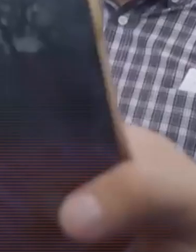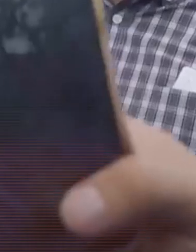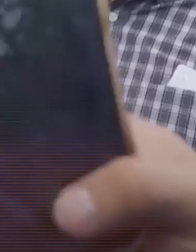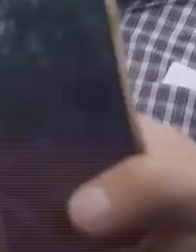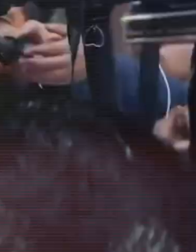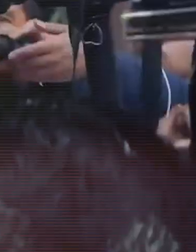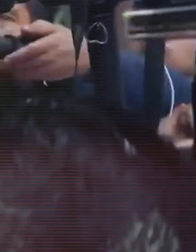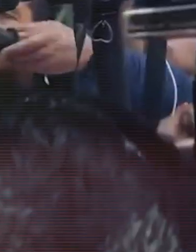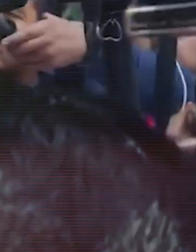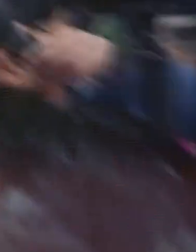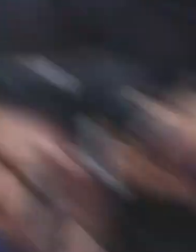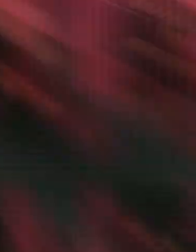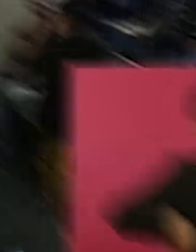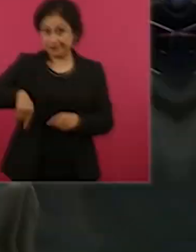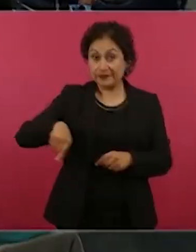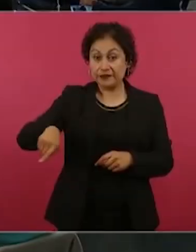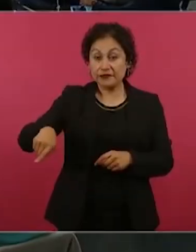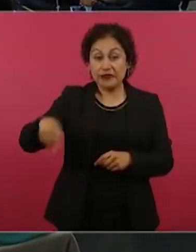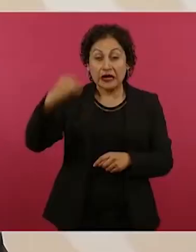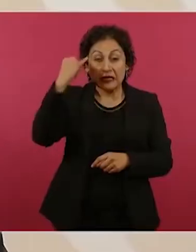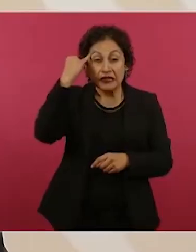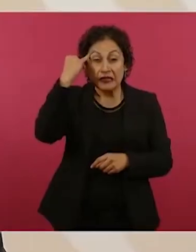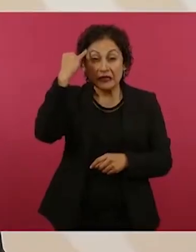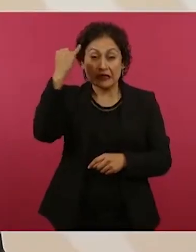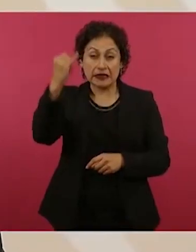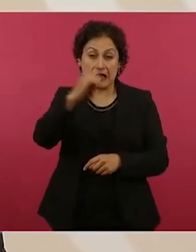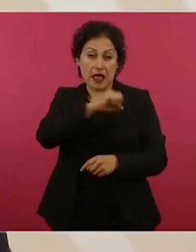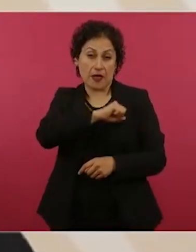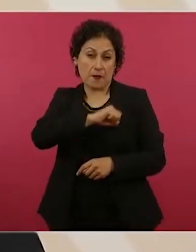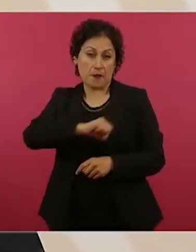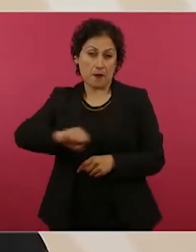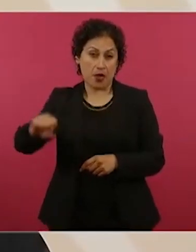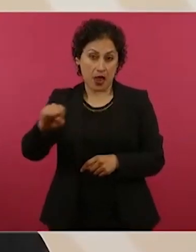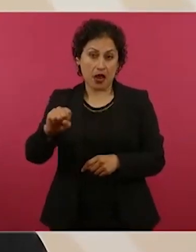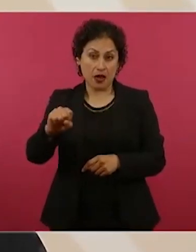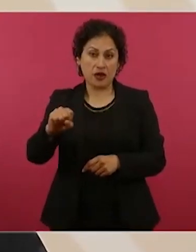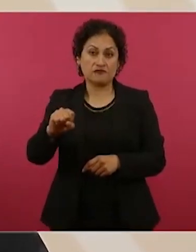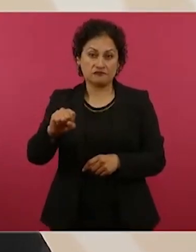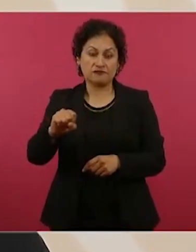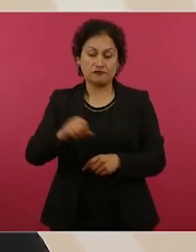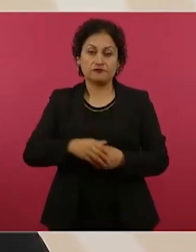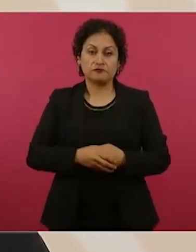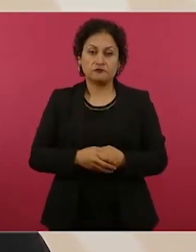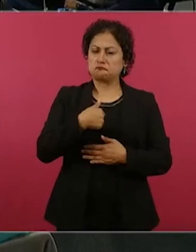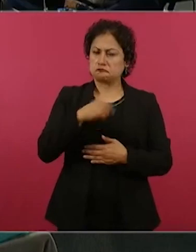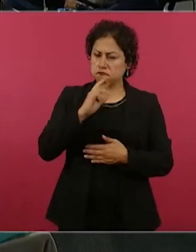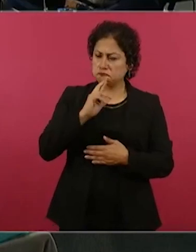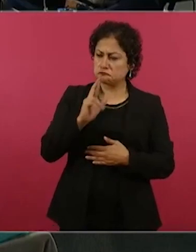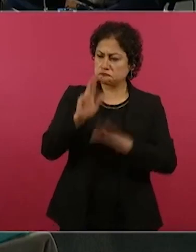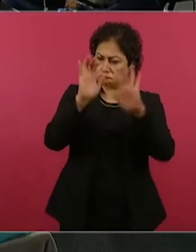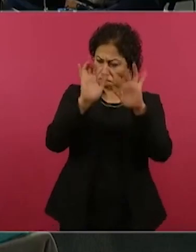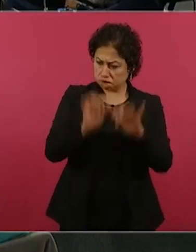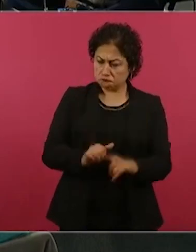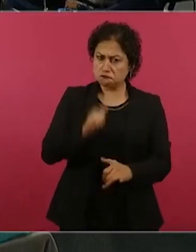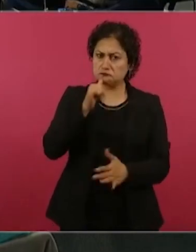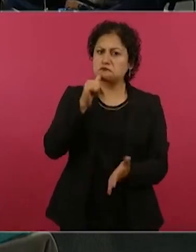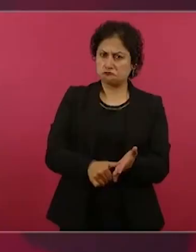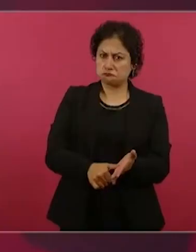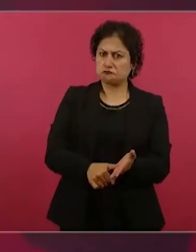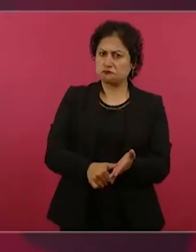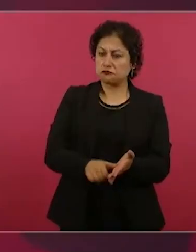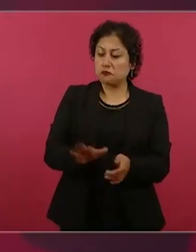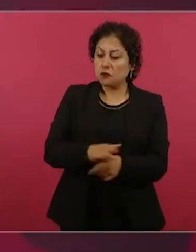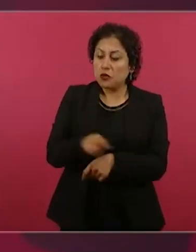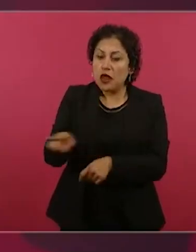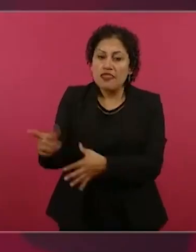un conflicto de interés. Le voy a contestar al juez, sí por escrito, porque la malicia efectiva